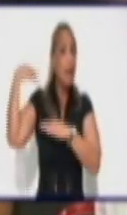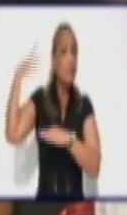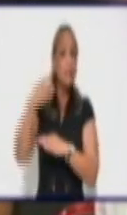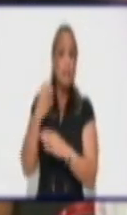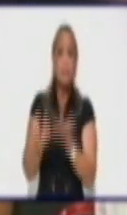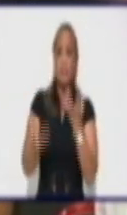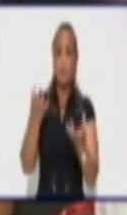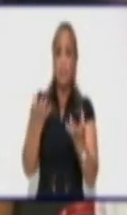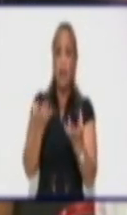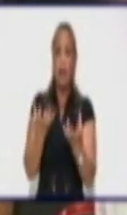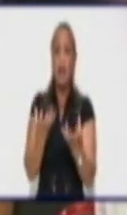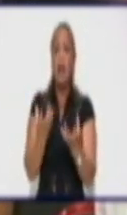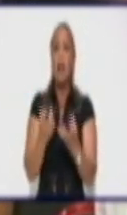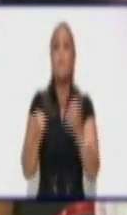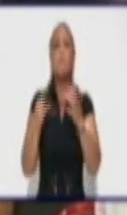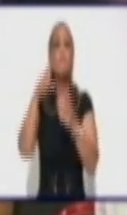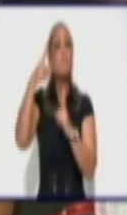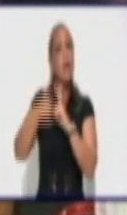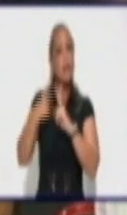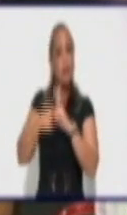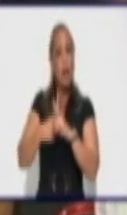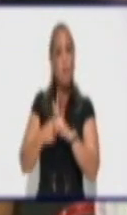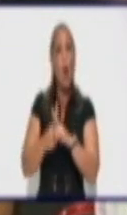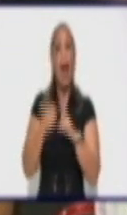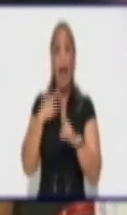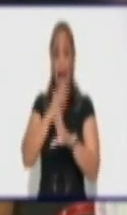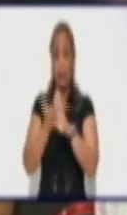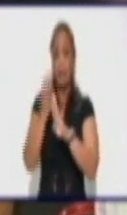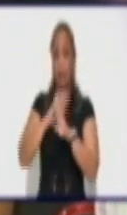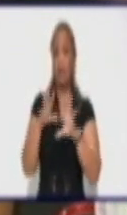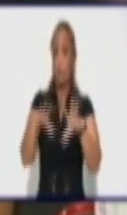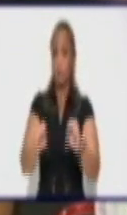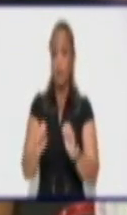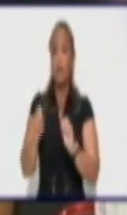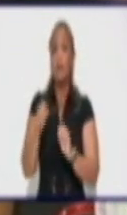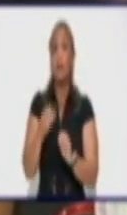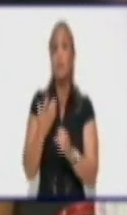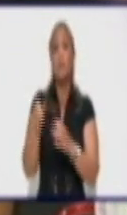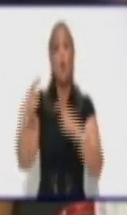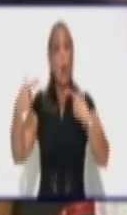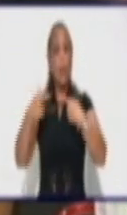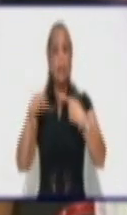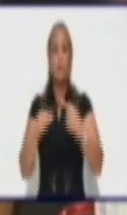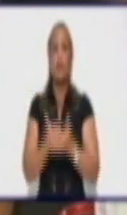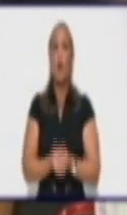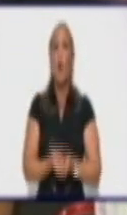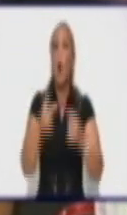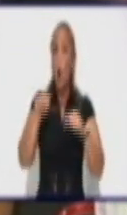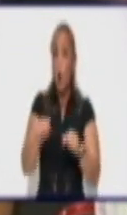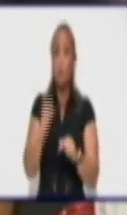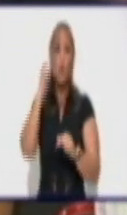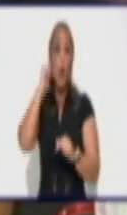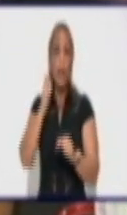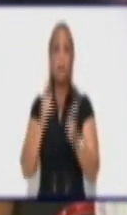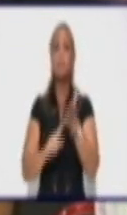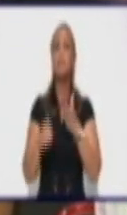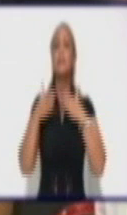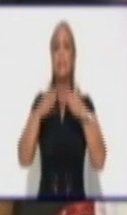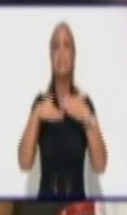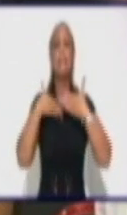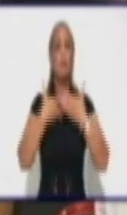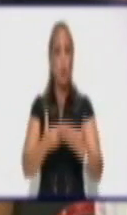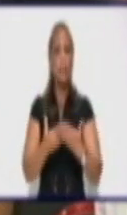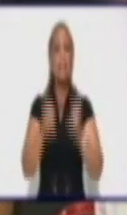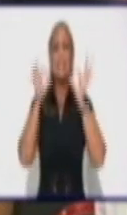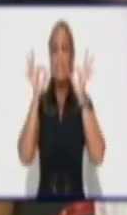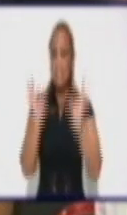por los enemigos. Las mujeres granmenses hoy estamos inmersas en un grupo de actividades que demuestran que estamos siempre al